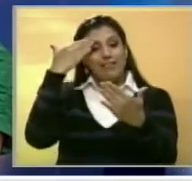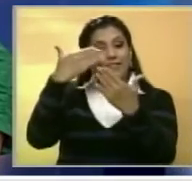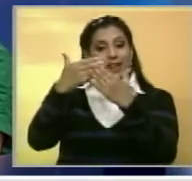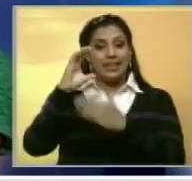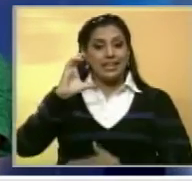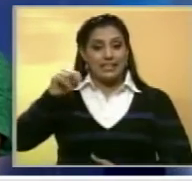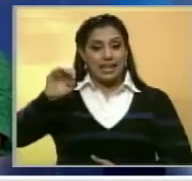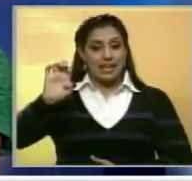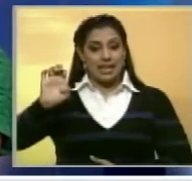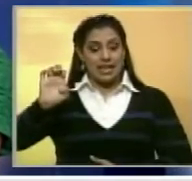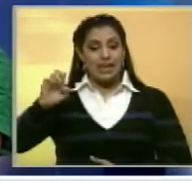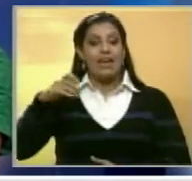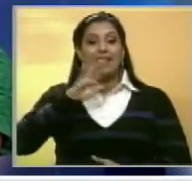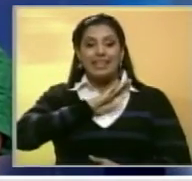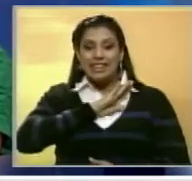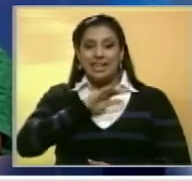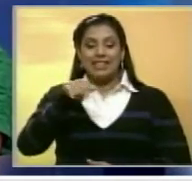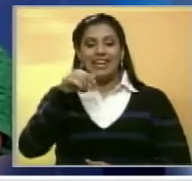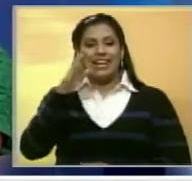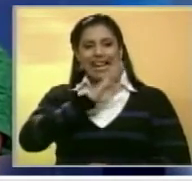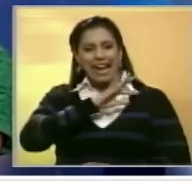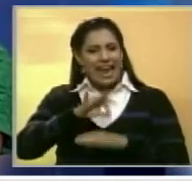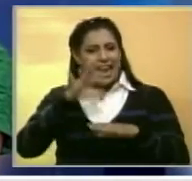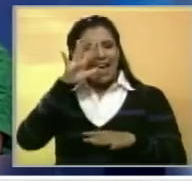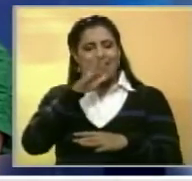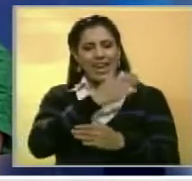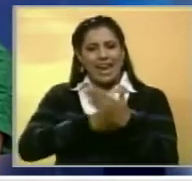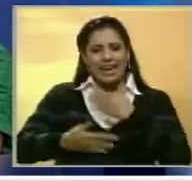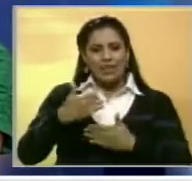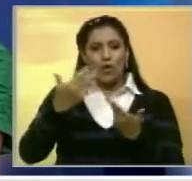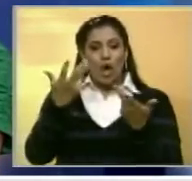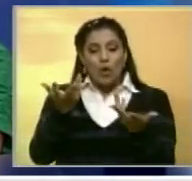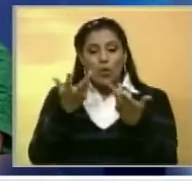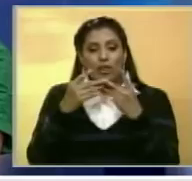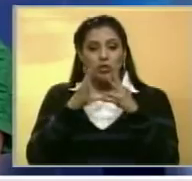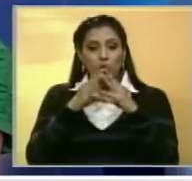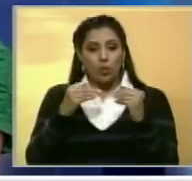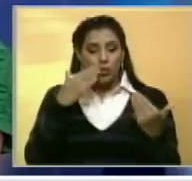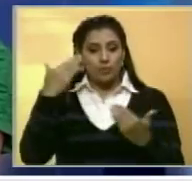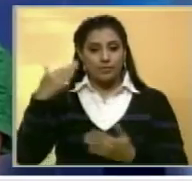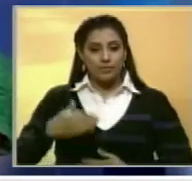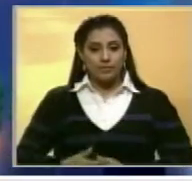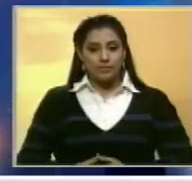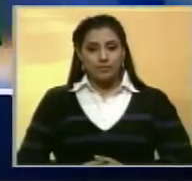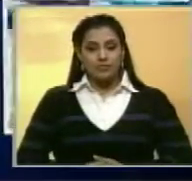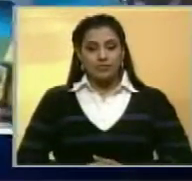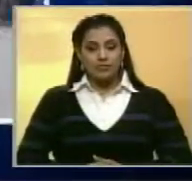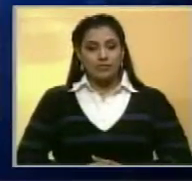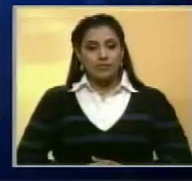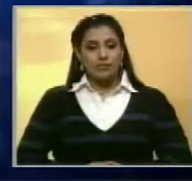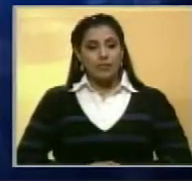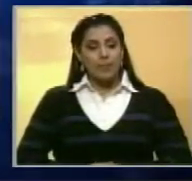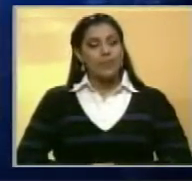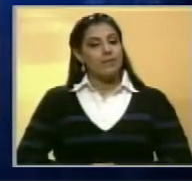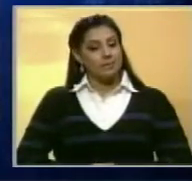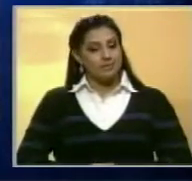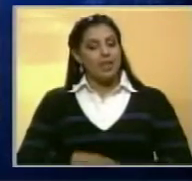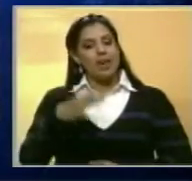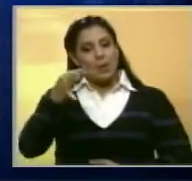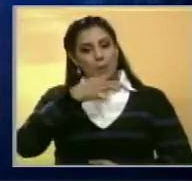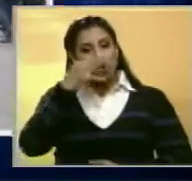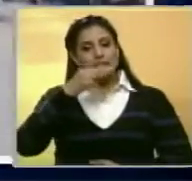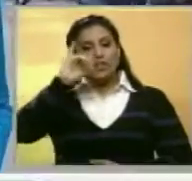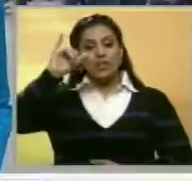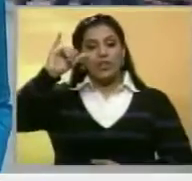Nacional Electoral, en los cuales él resultó gravemente herido. Maholi Aldana nos amplía la información. Así es, buenas